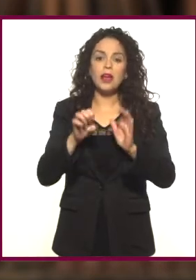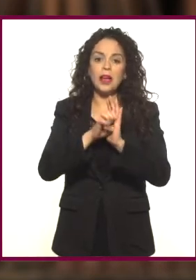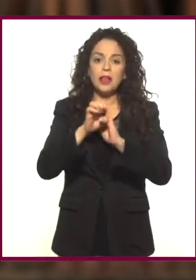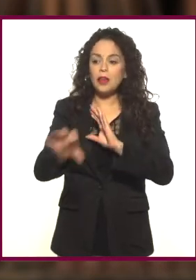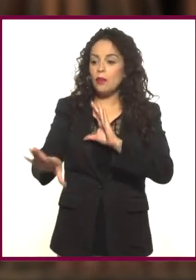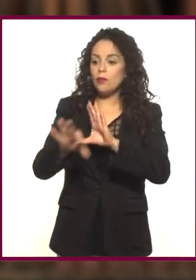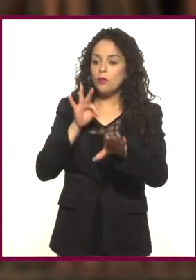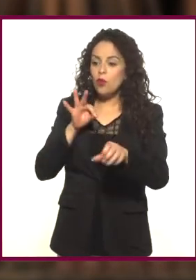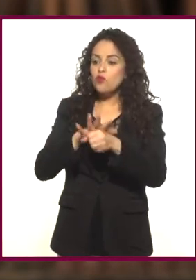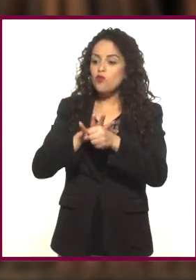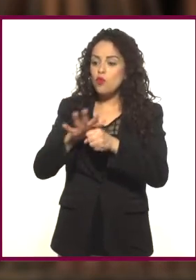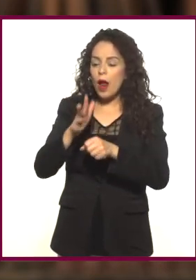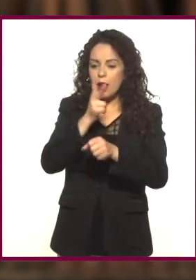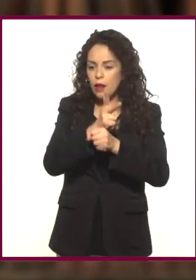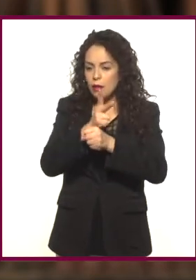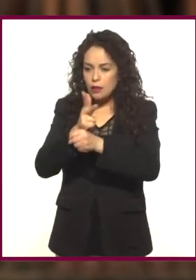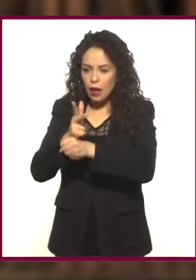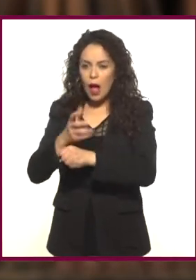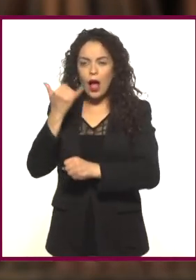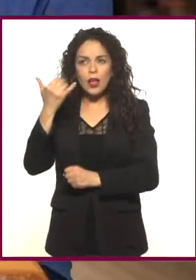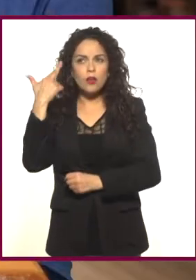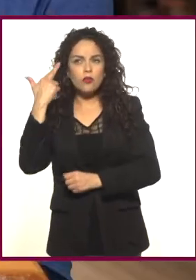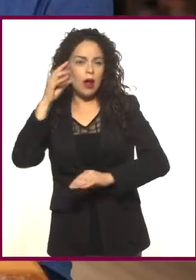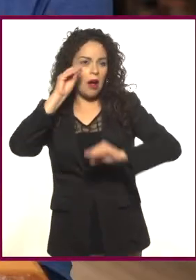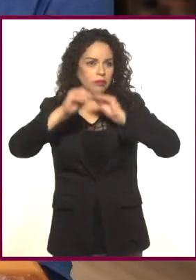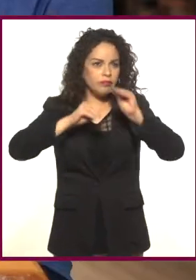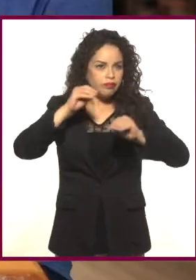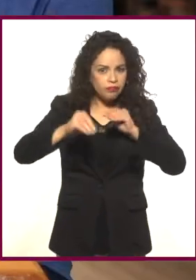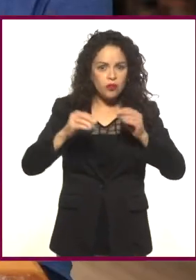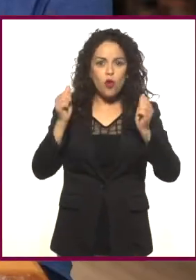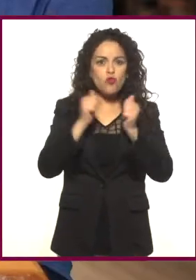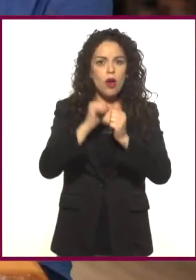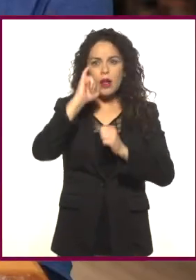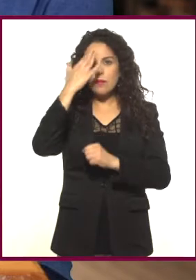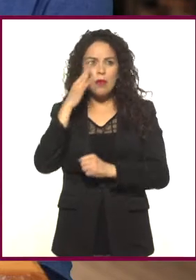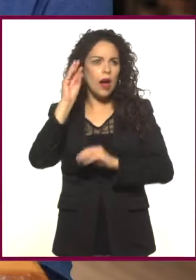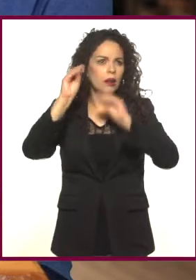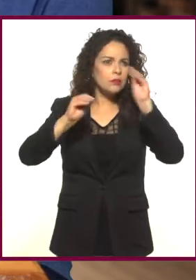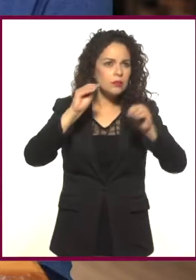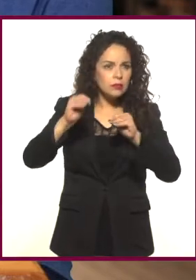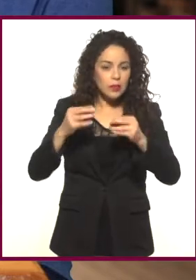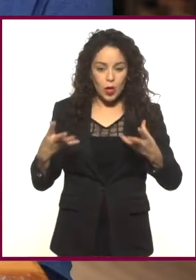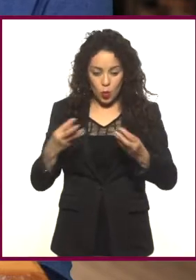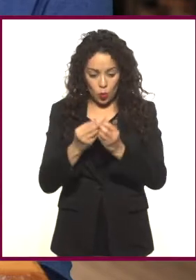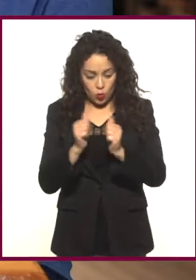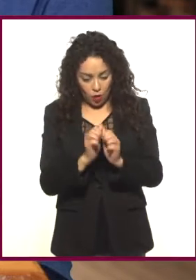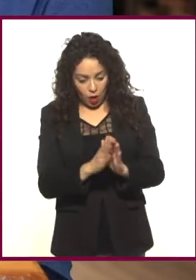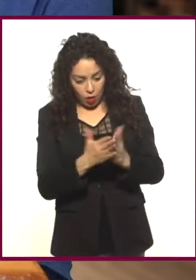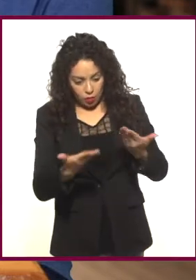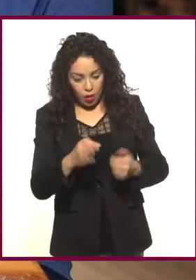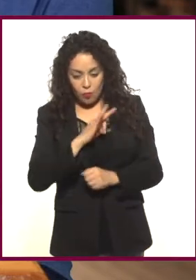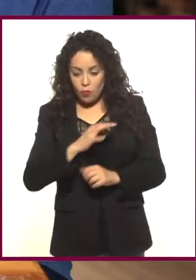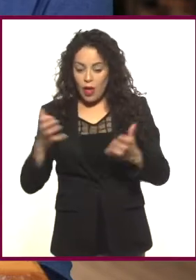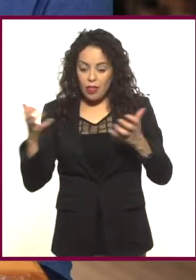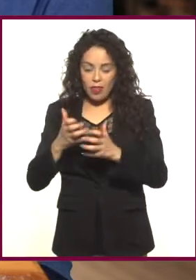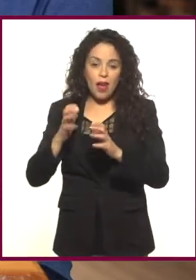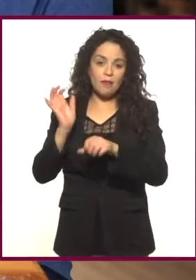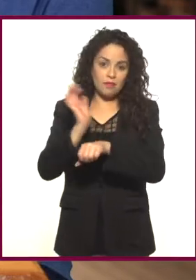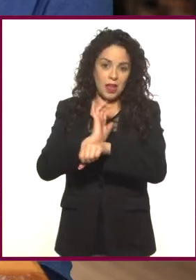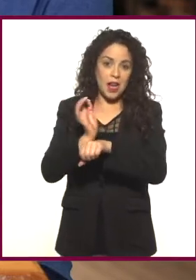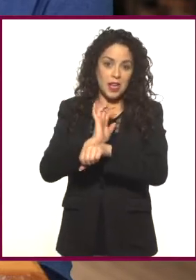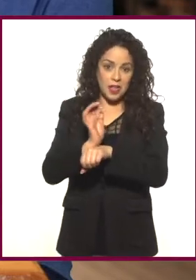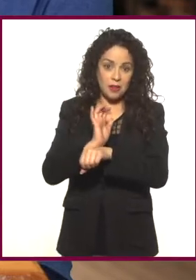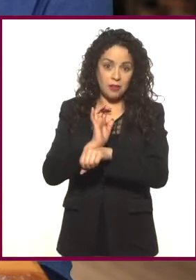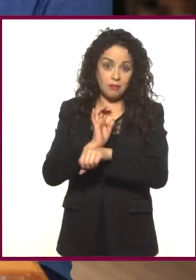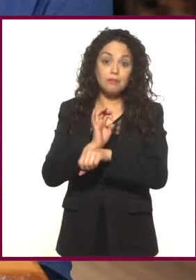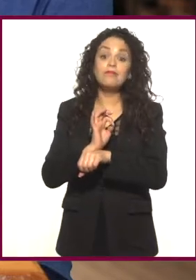una cámara o los efectos especiales. Y juzgando por todo lo que viene en el libro, hacer una peli, por más aficionado que